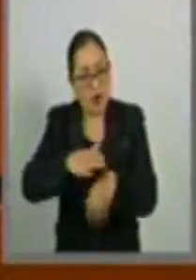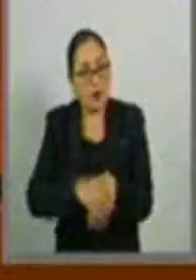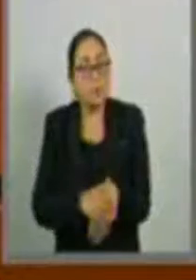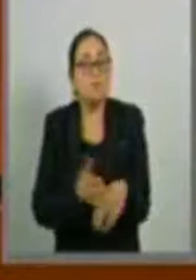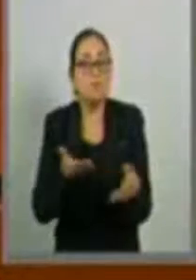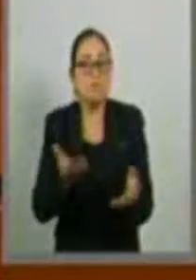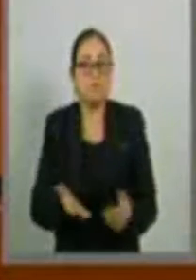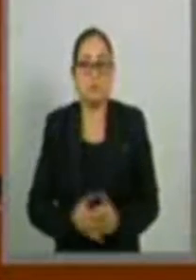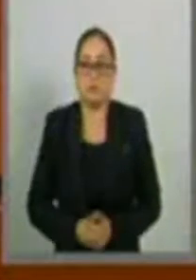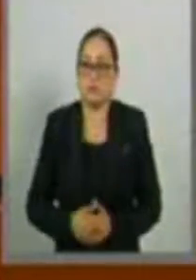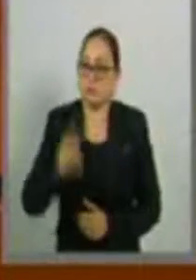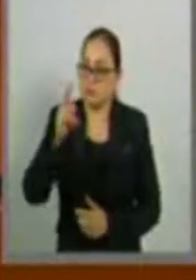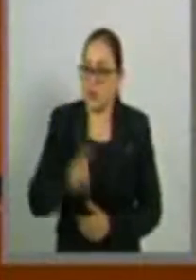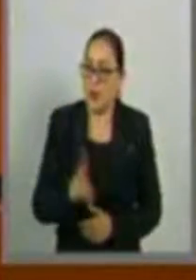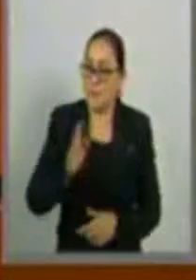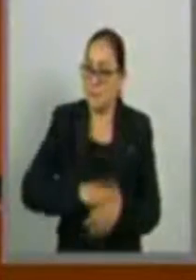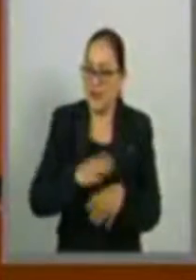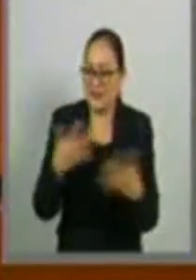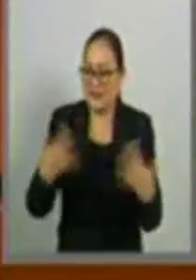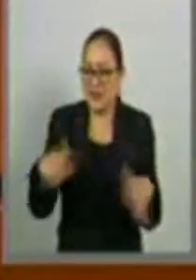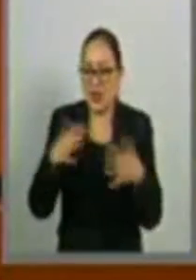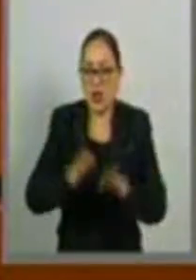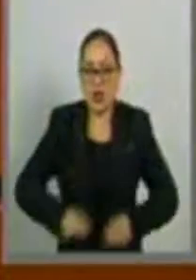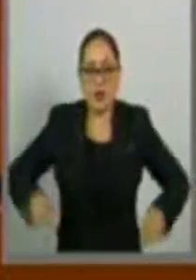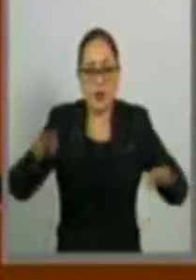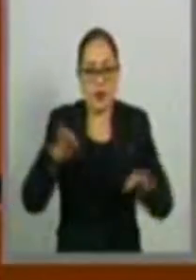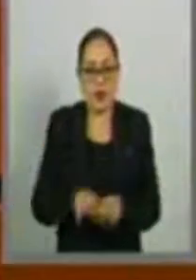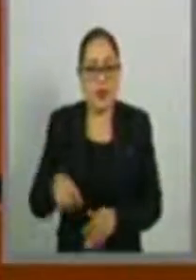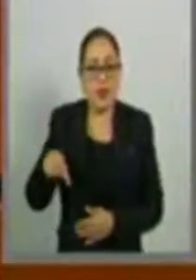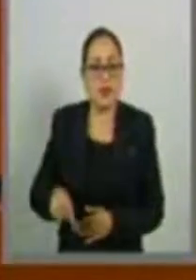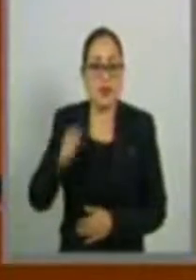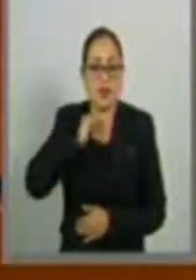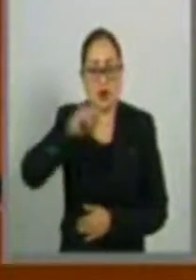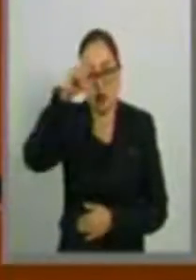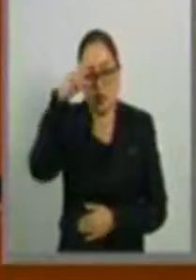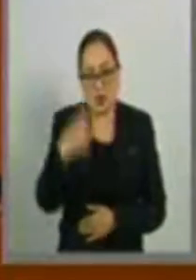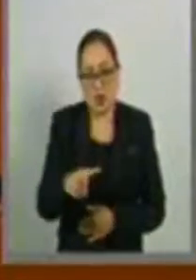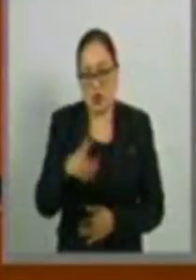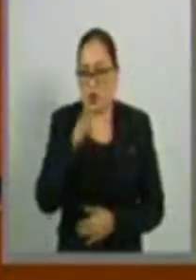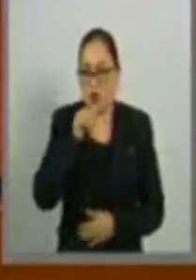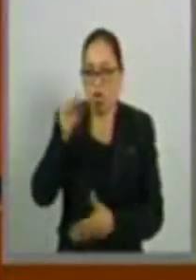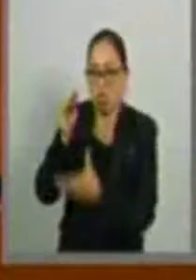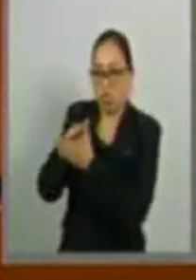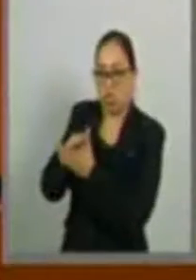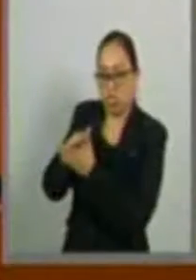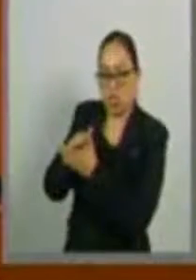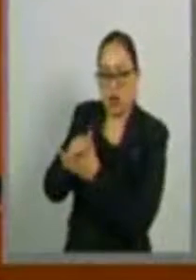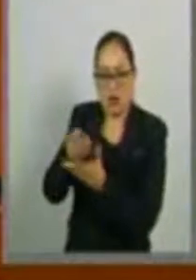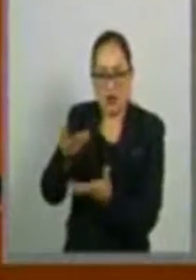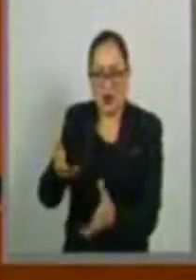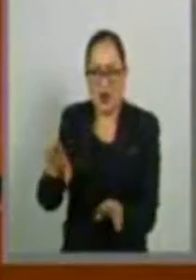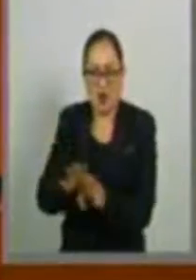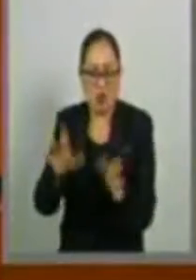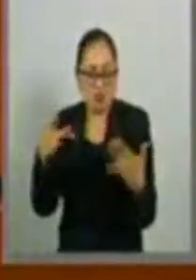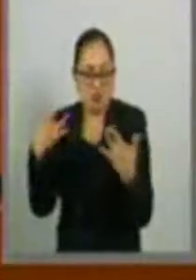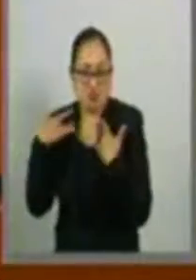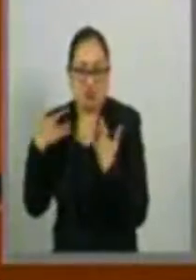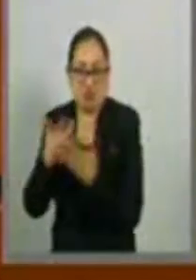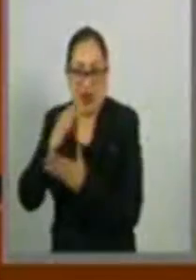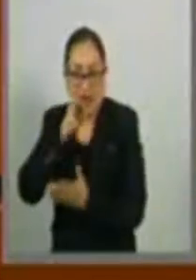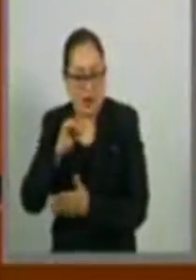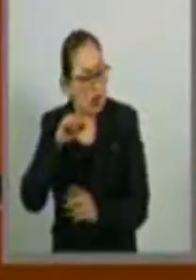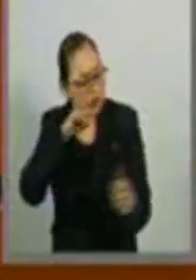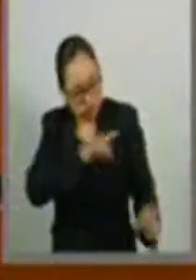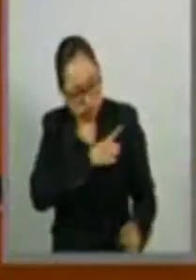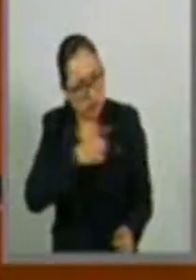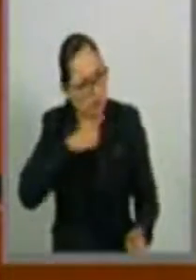de la mayor trascendencia y que el Senado de la República no puede ser omiso, no puede quedar ausente y que de